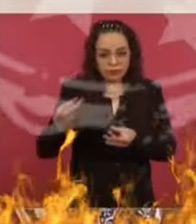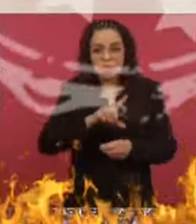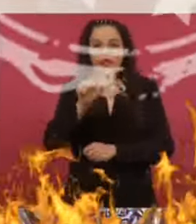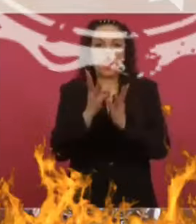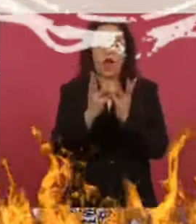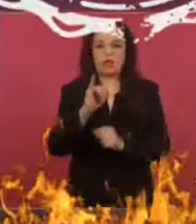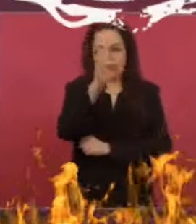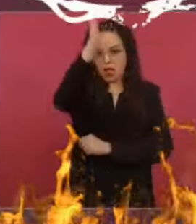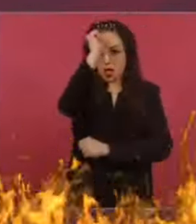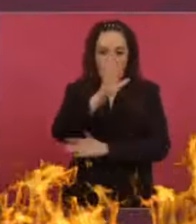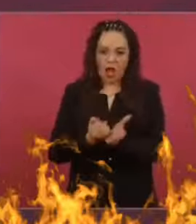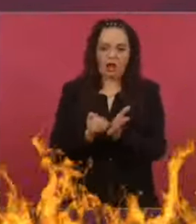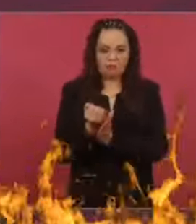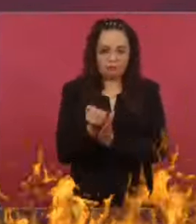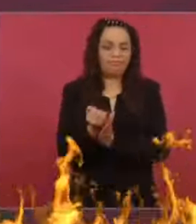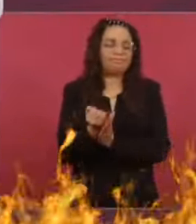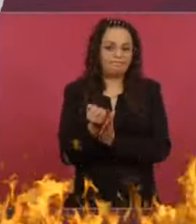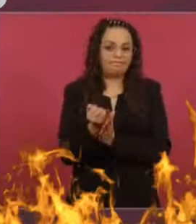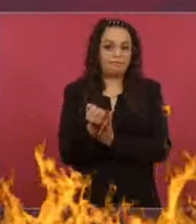¿Saben cuánto nos ahorramos?